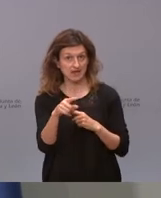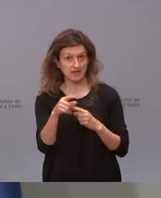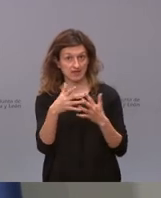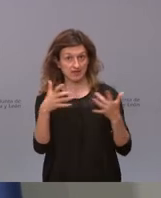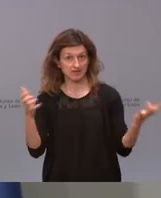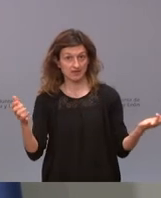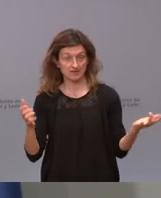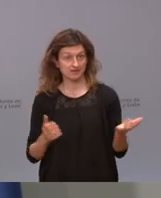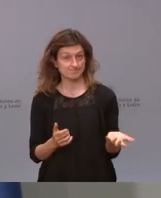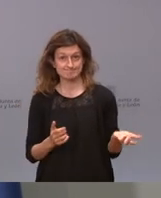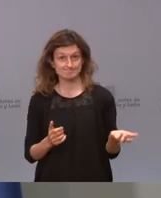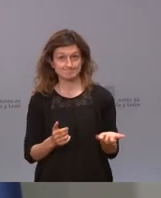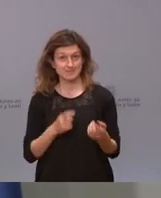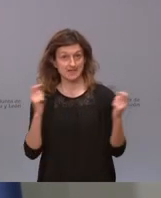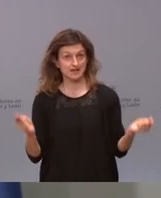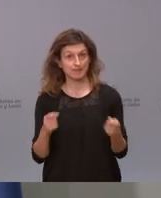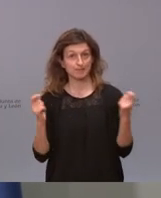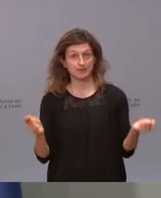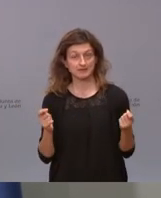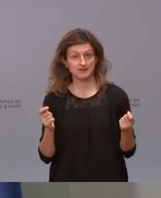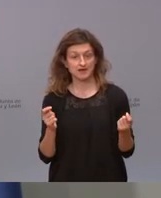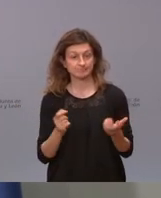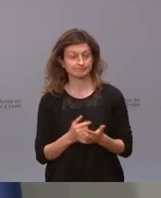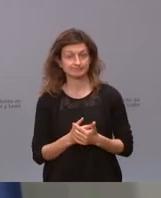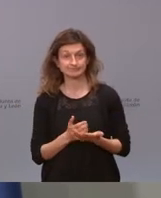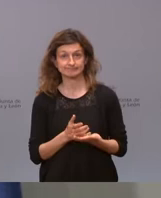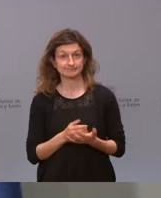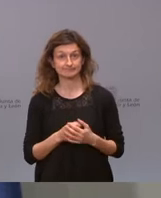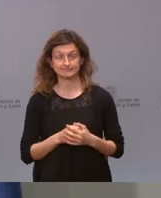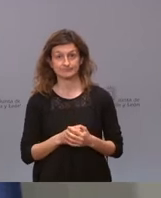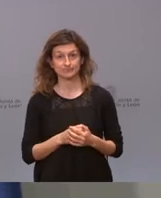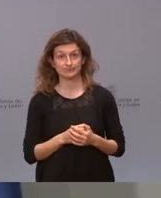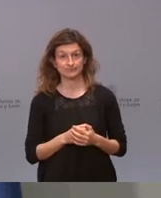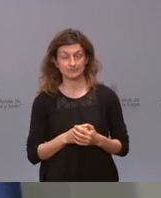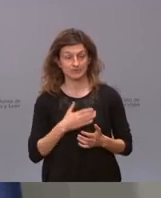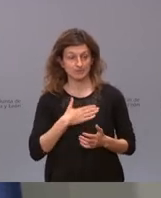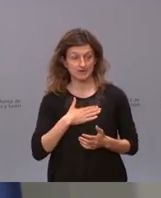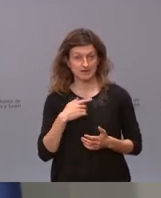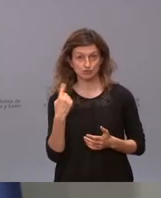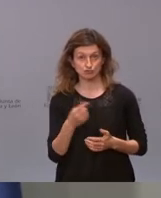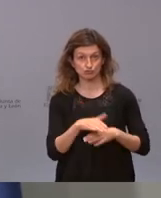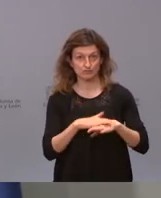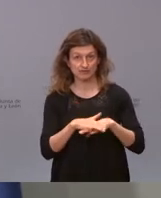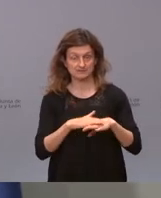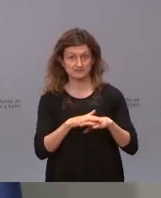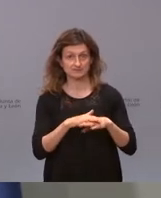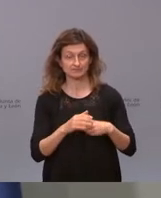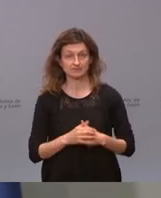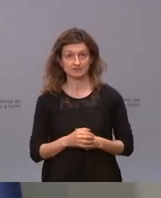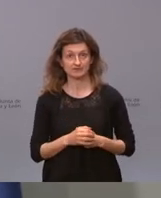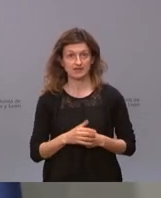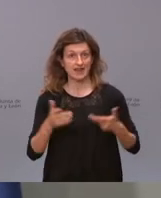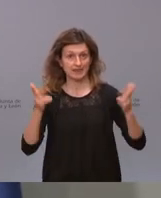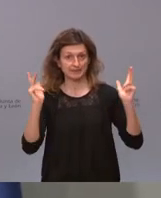el mensaje central de la campaña era un mensaje para nosotros esencial que es el mensaje de la